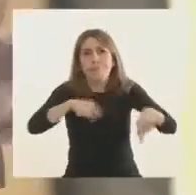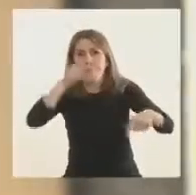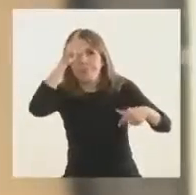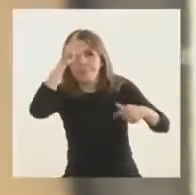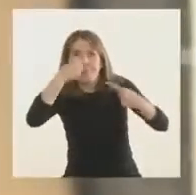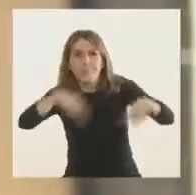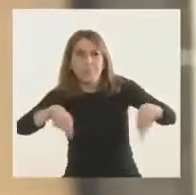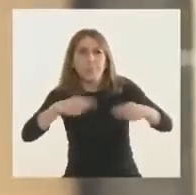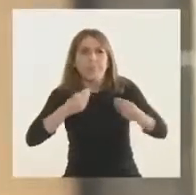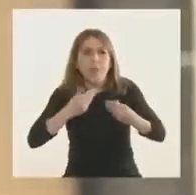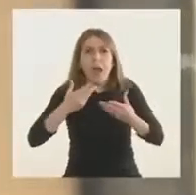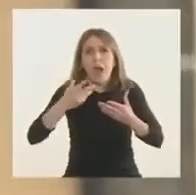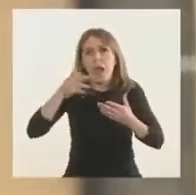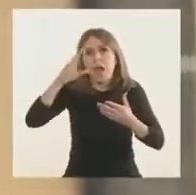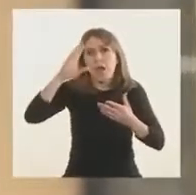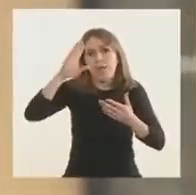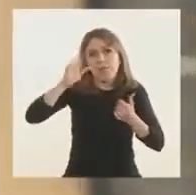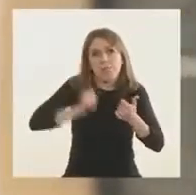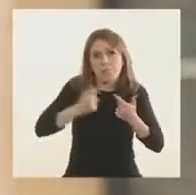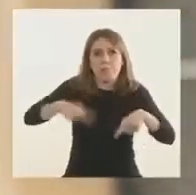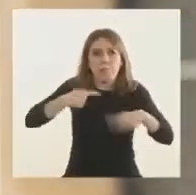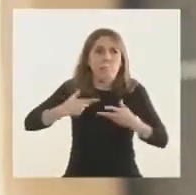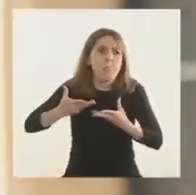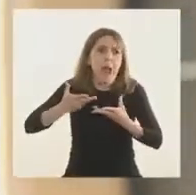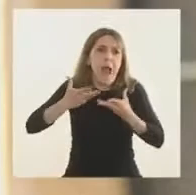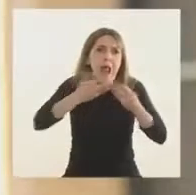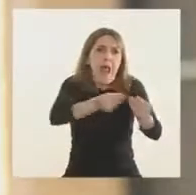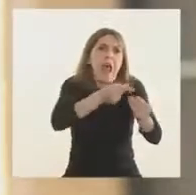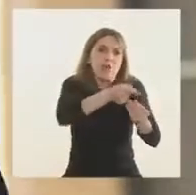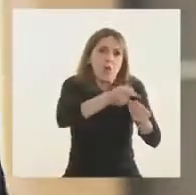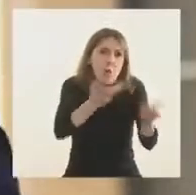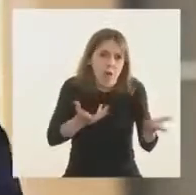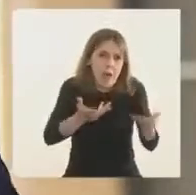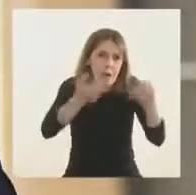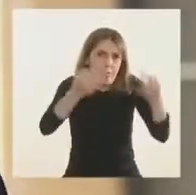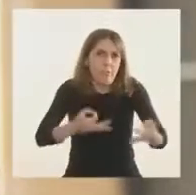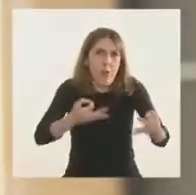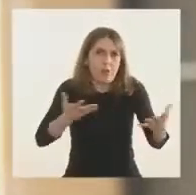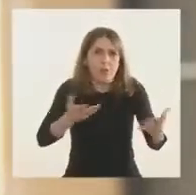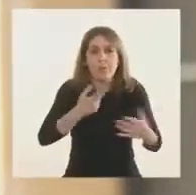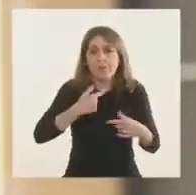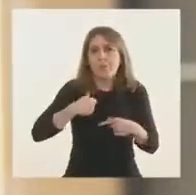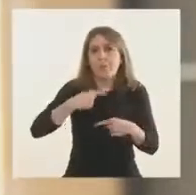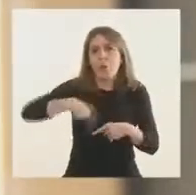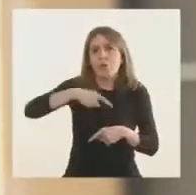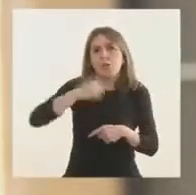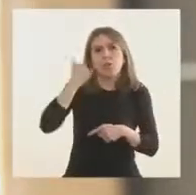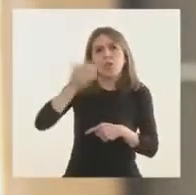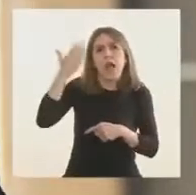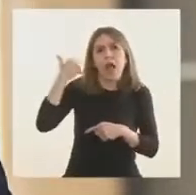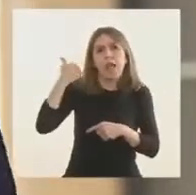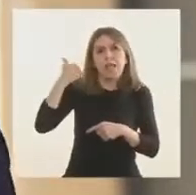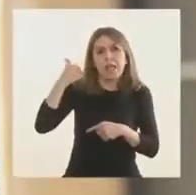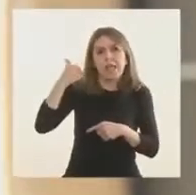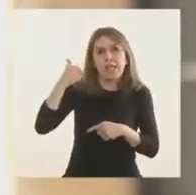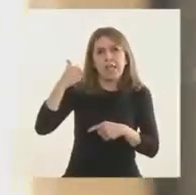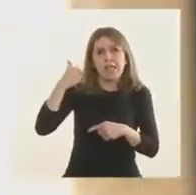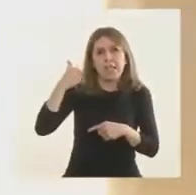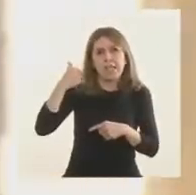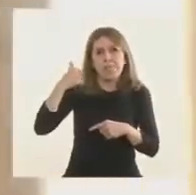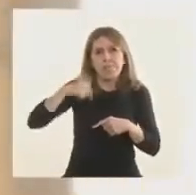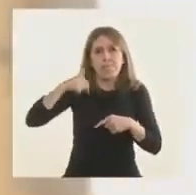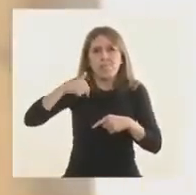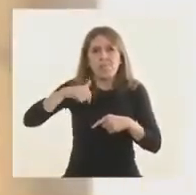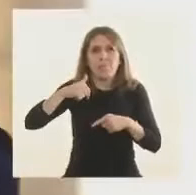las fuerzas para que las fuerzas puedan actuar adecuadamente. Ahí nosotros hemos mandado... Me viro acá en el